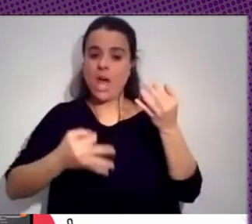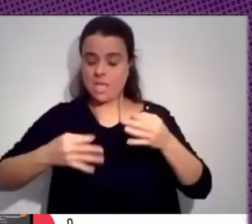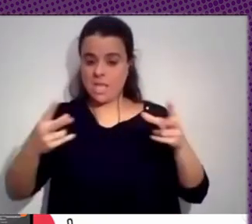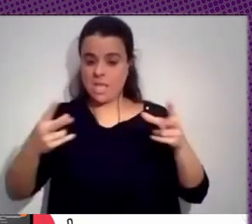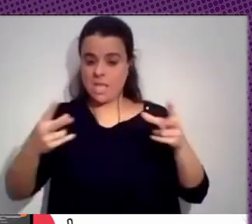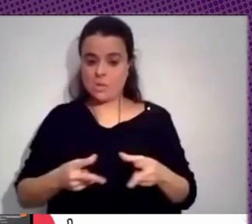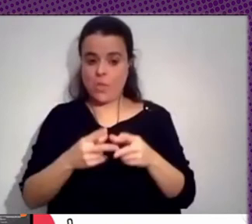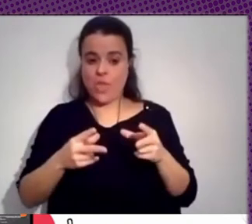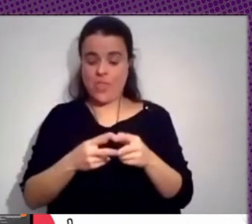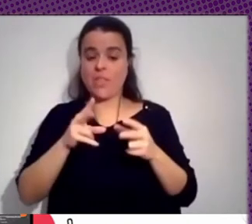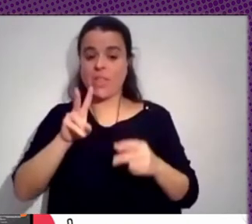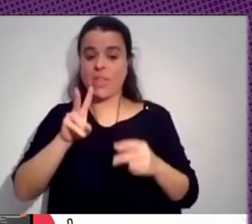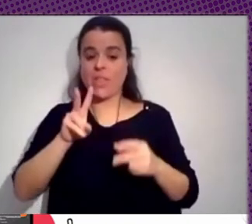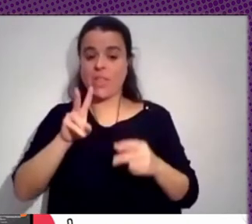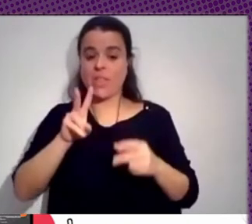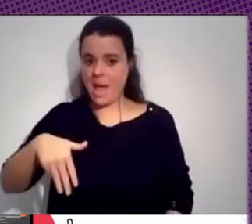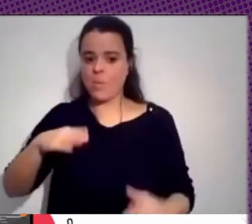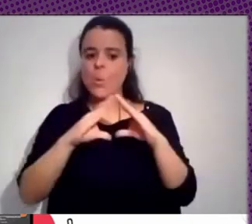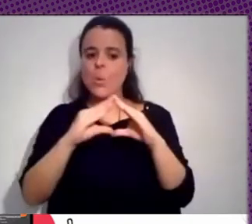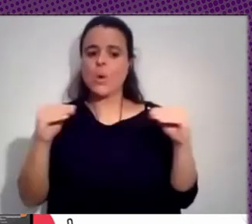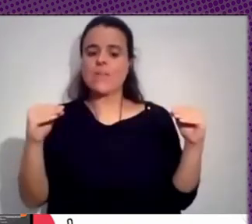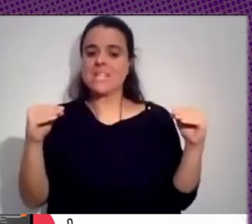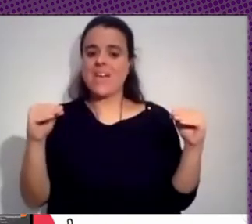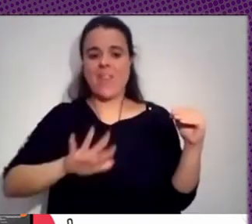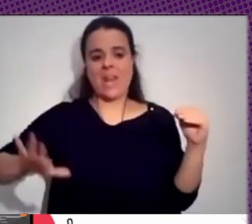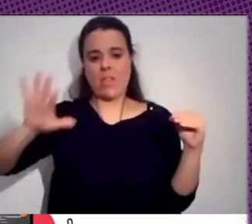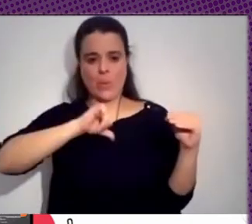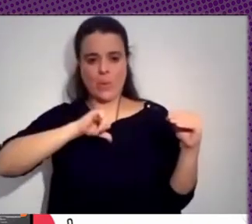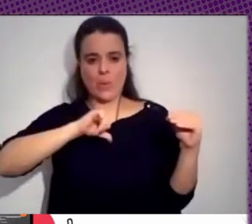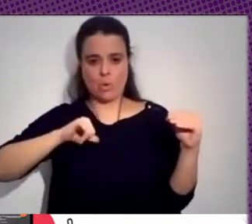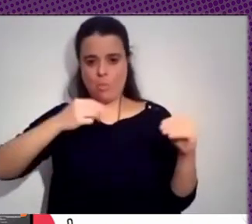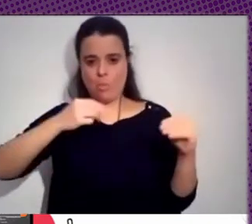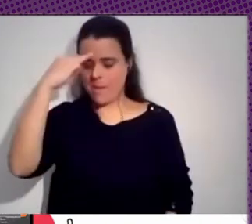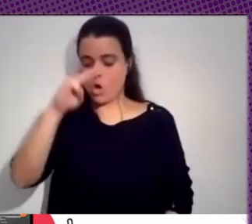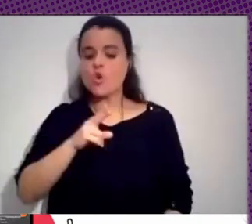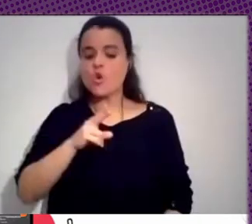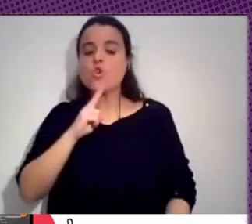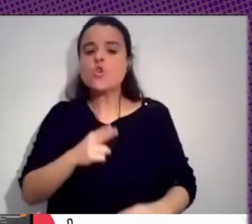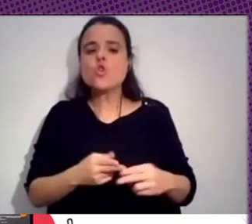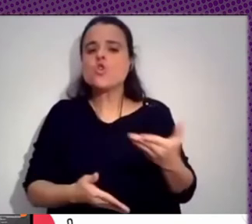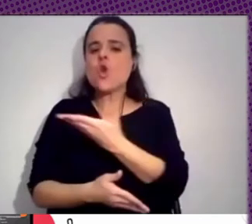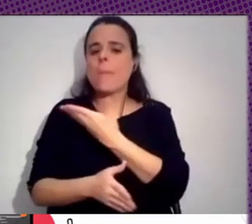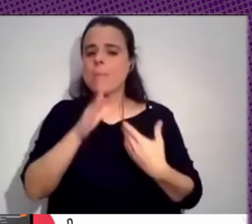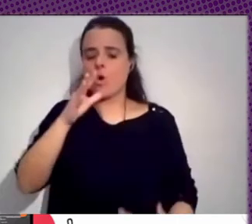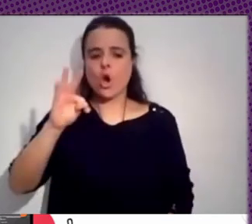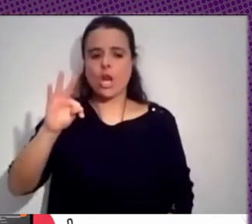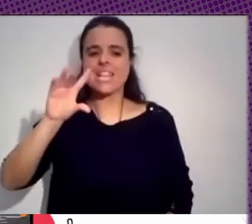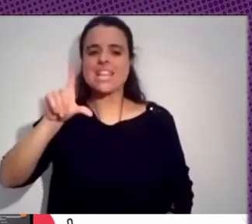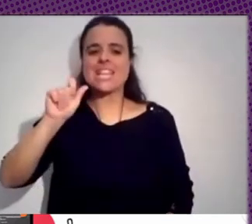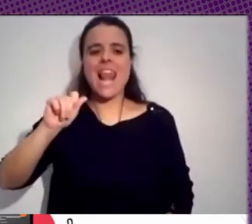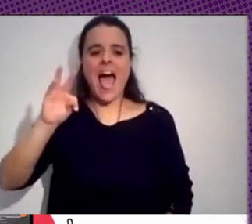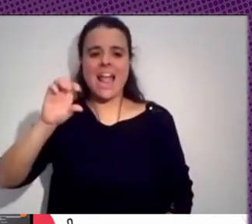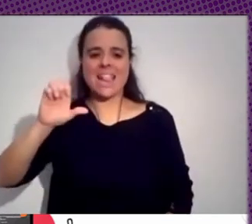UNAM, de la Universidad Nacional Autónoma de México. El nombre de Tlatelolco es muy simbólico porque es una